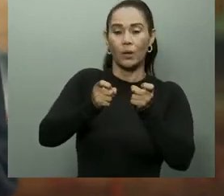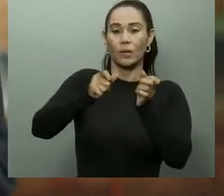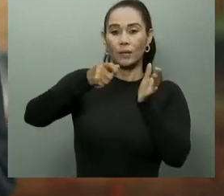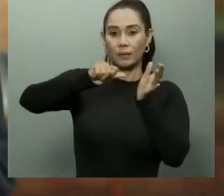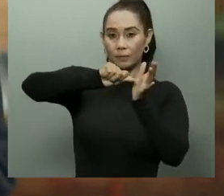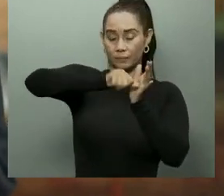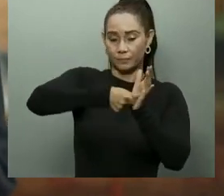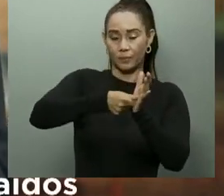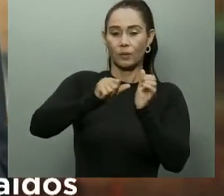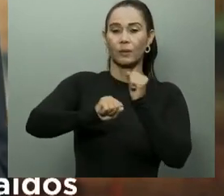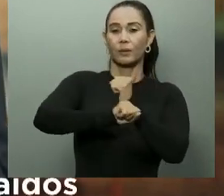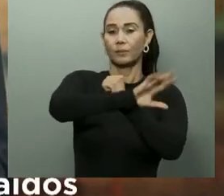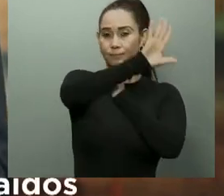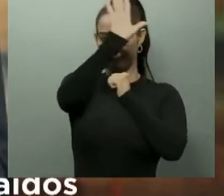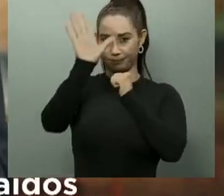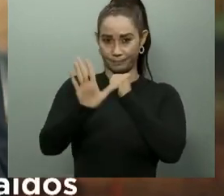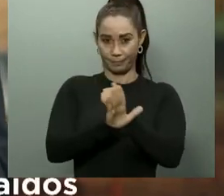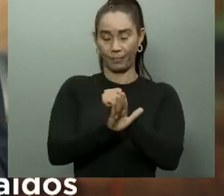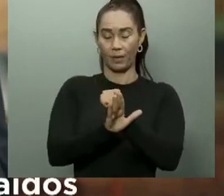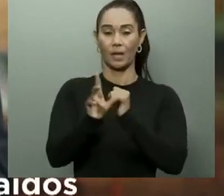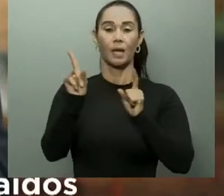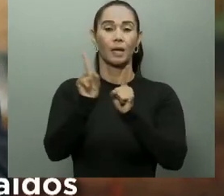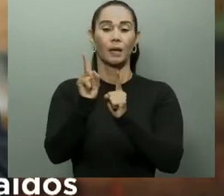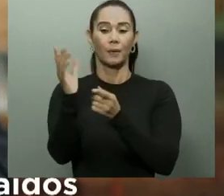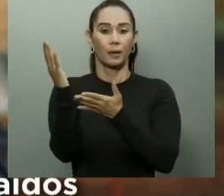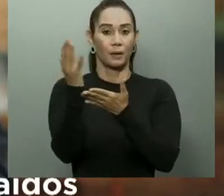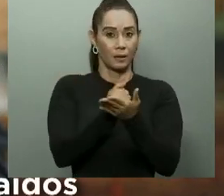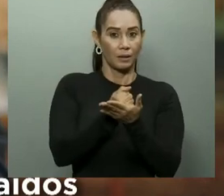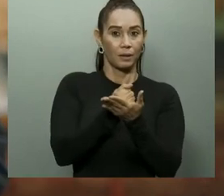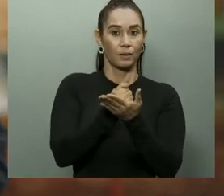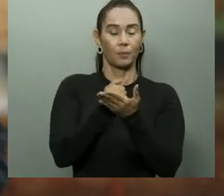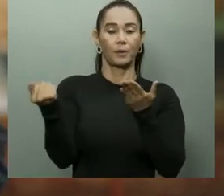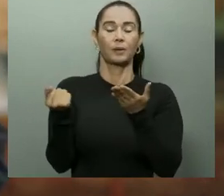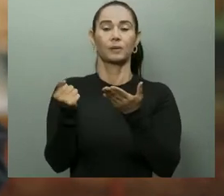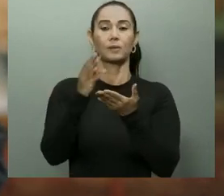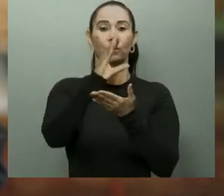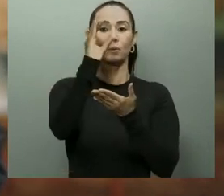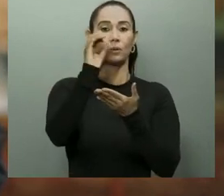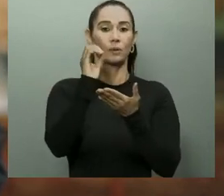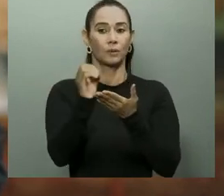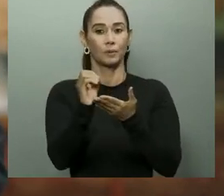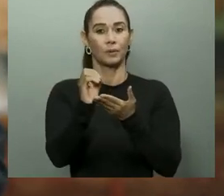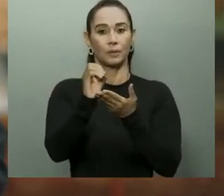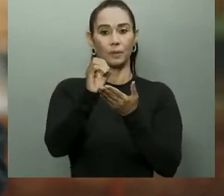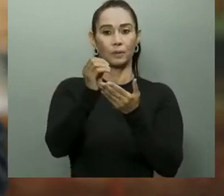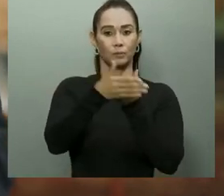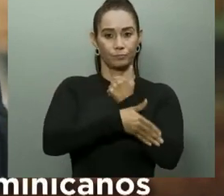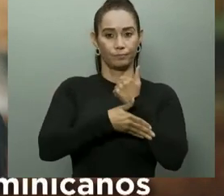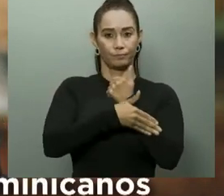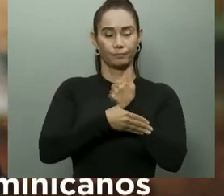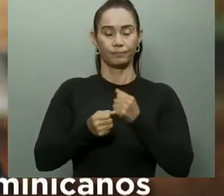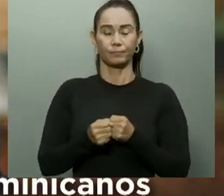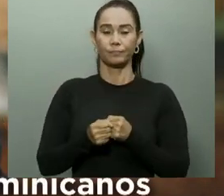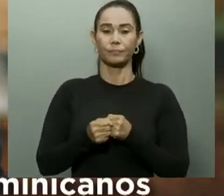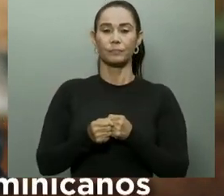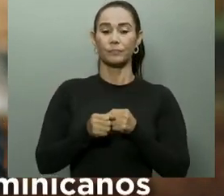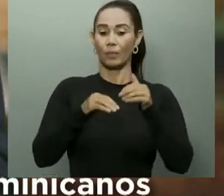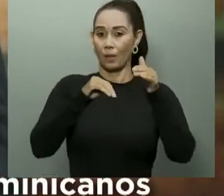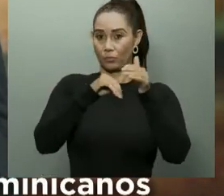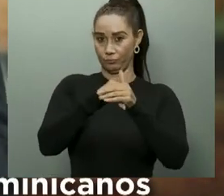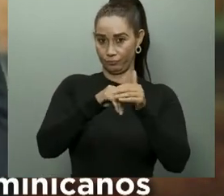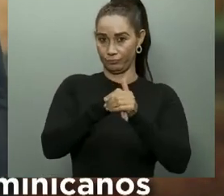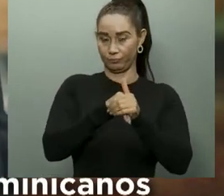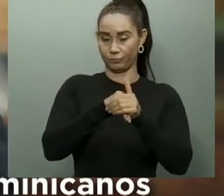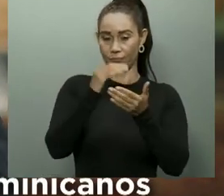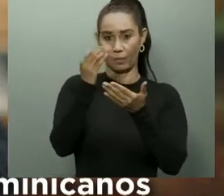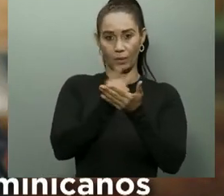de los fondos públicos y la recuperación de los bienes sustraídos del patrimonio del Estado. Los fondos públicos